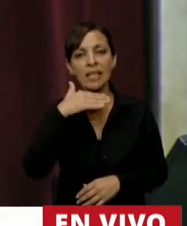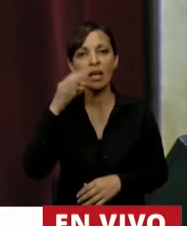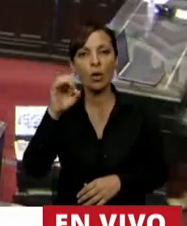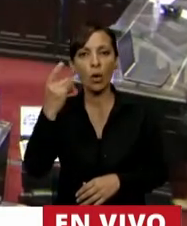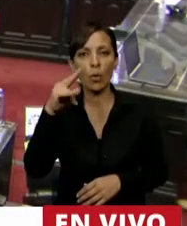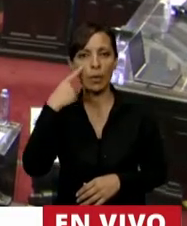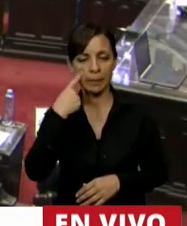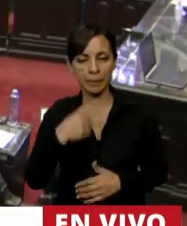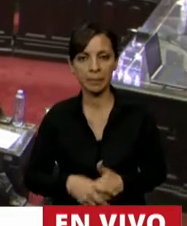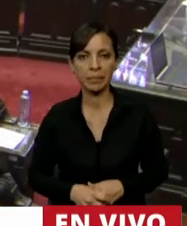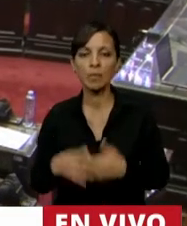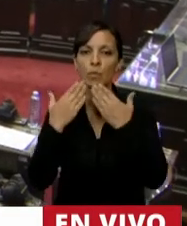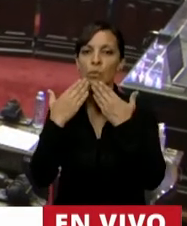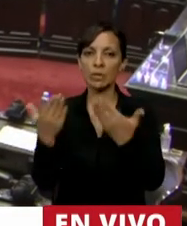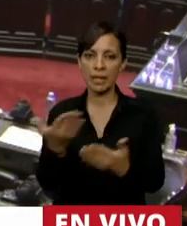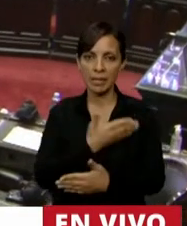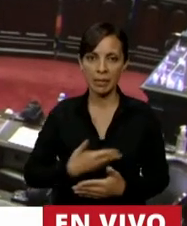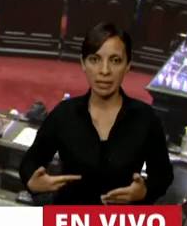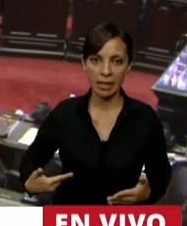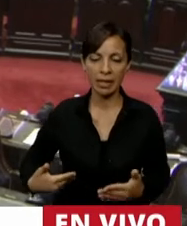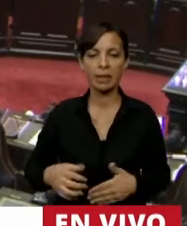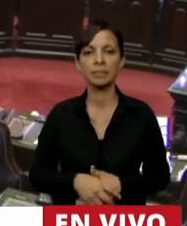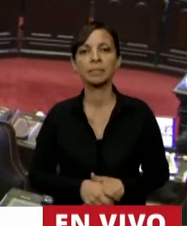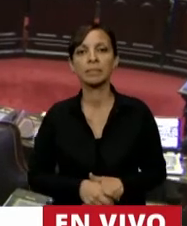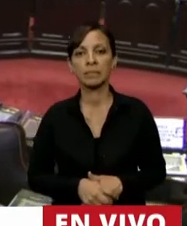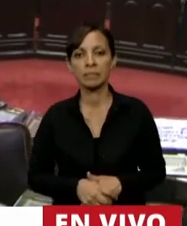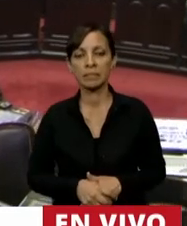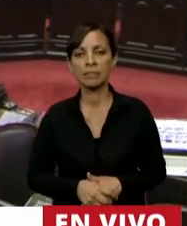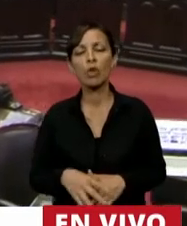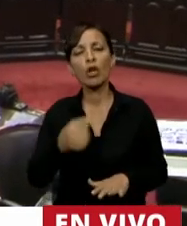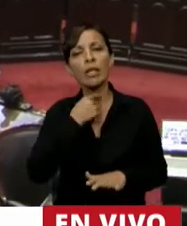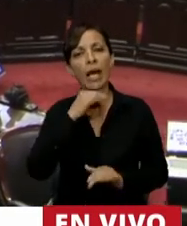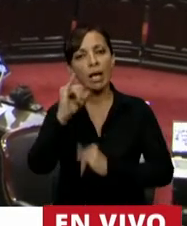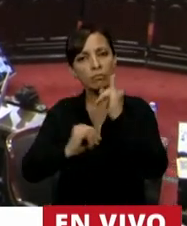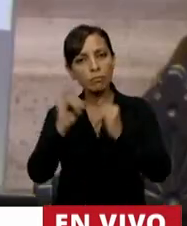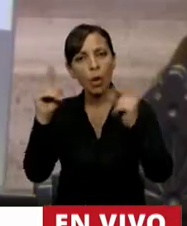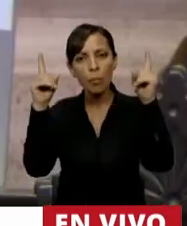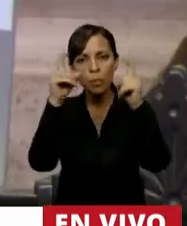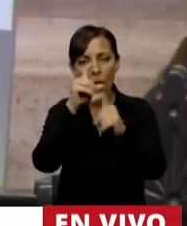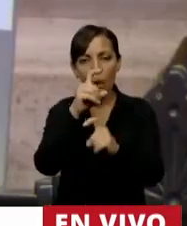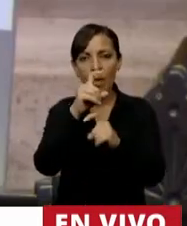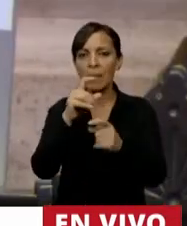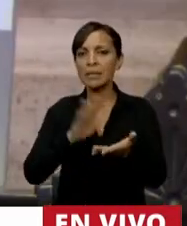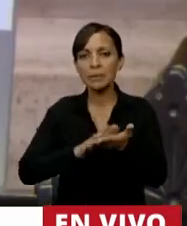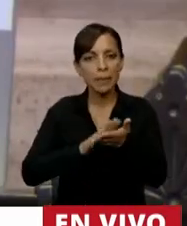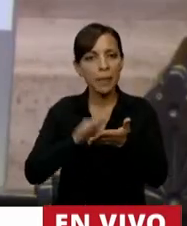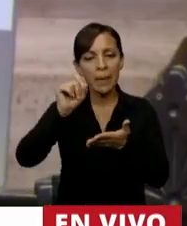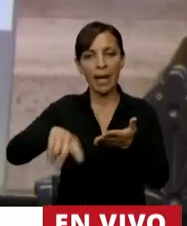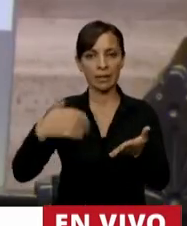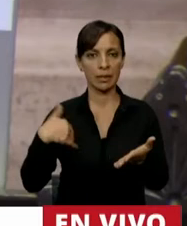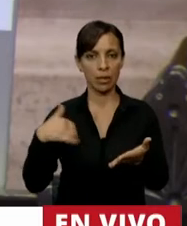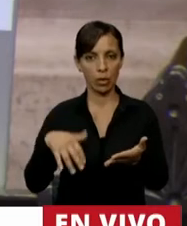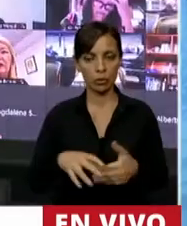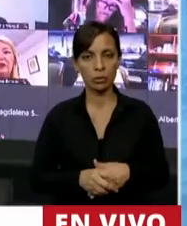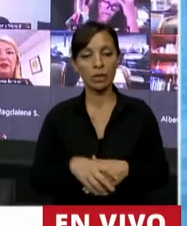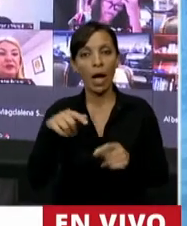Gracias, Presidente. Quiero brevemente recordar algunos de los tantos problemas estructurales que tiene nuestro país y